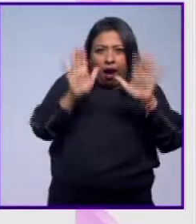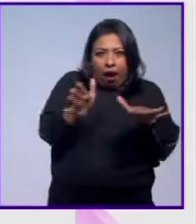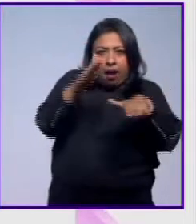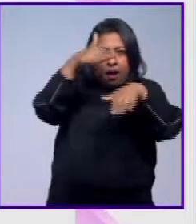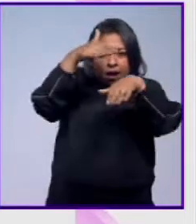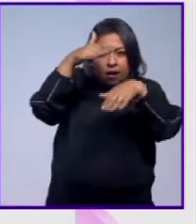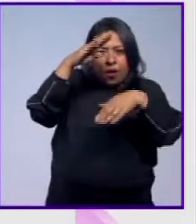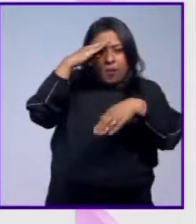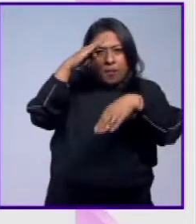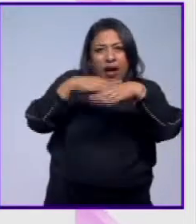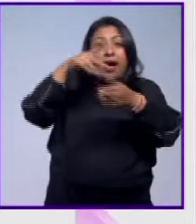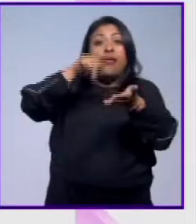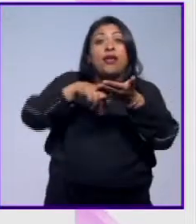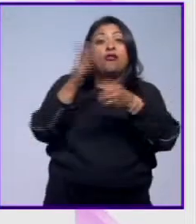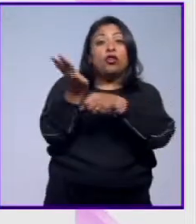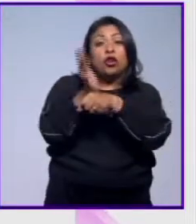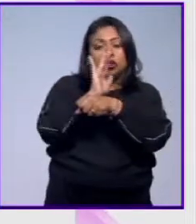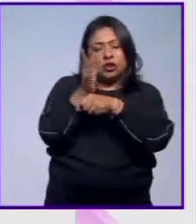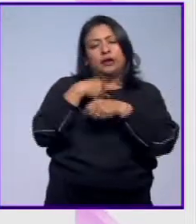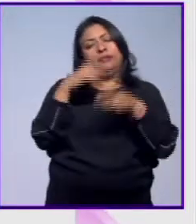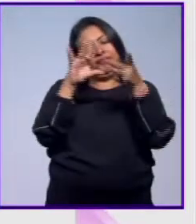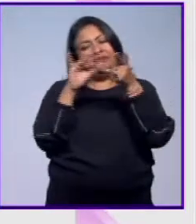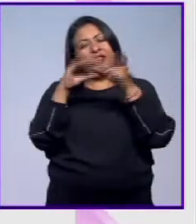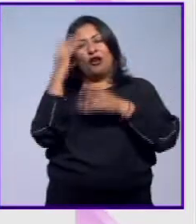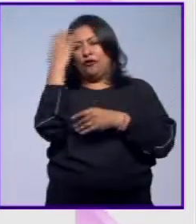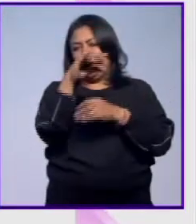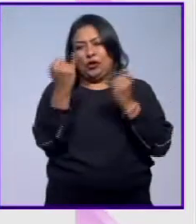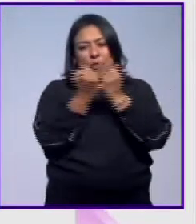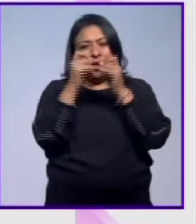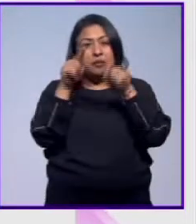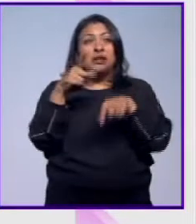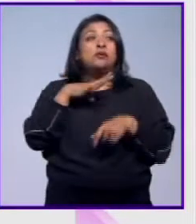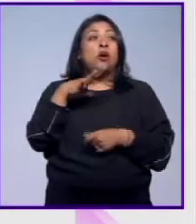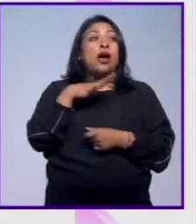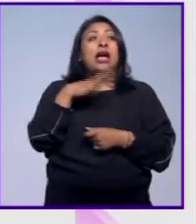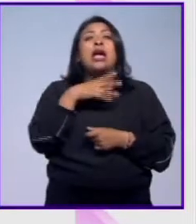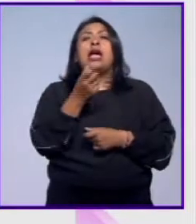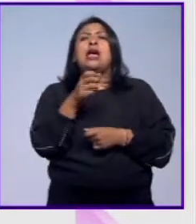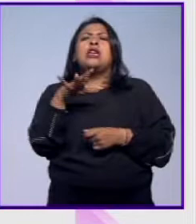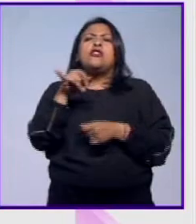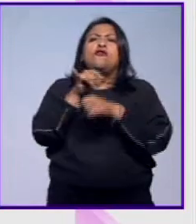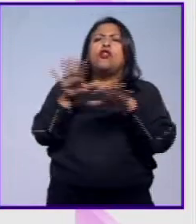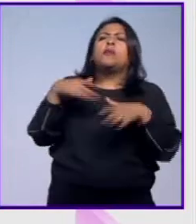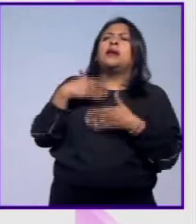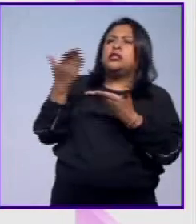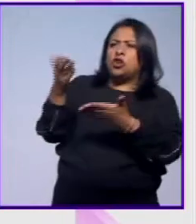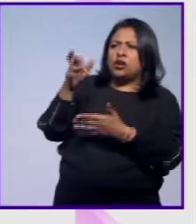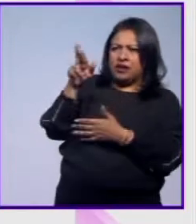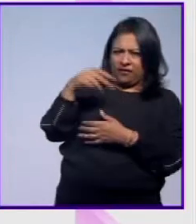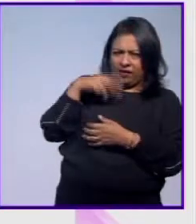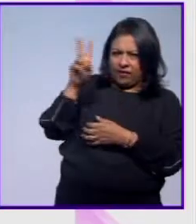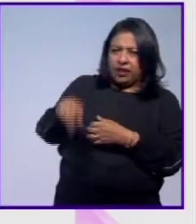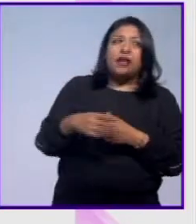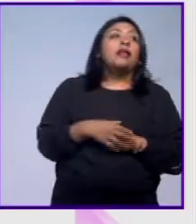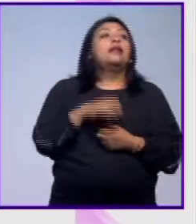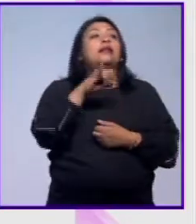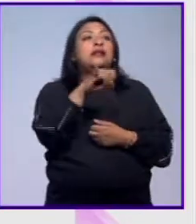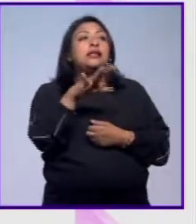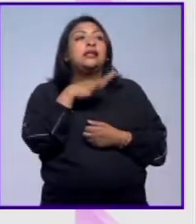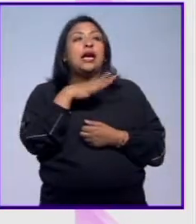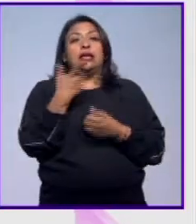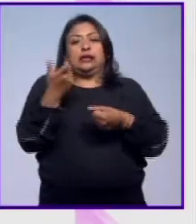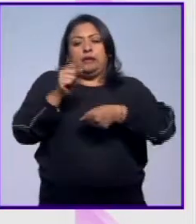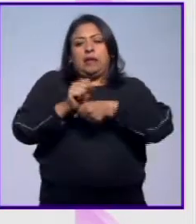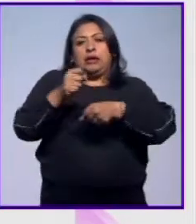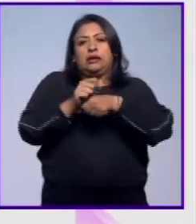cinematografía. Y hablando de fotografía, ¿les tenemos por acá alguna información, Rafa? Bueno, quedamos cada